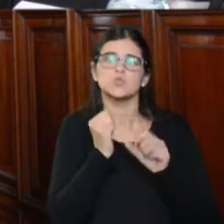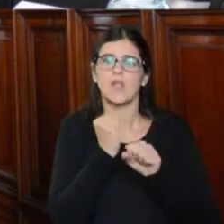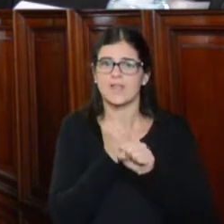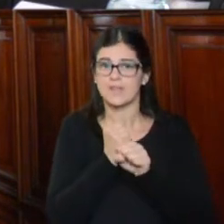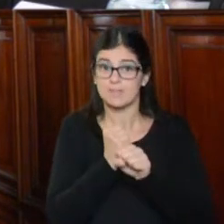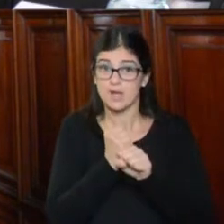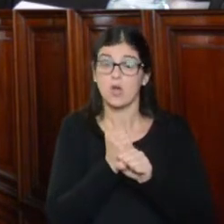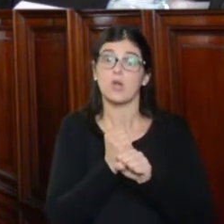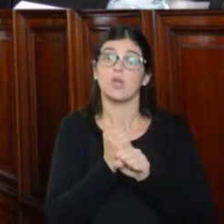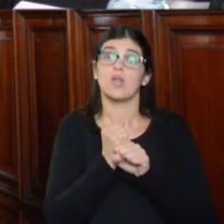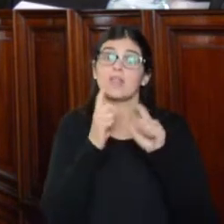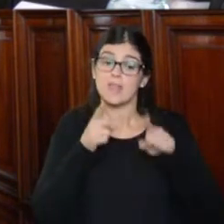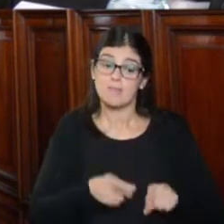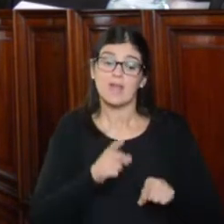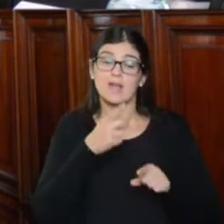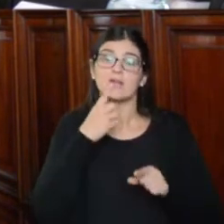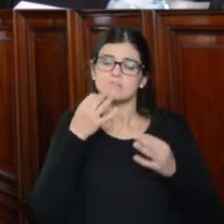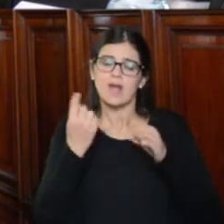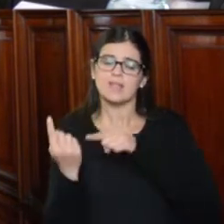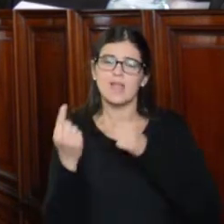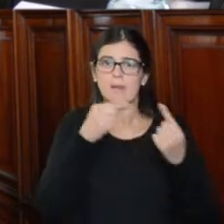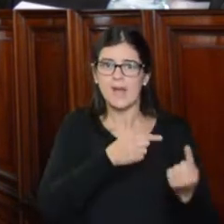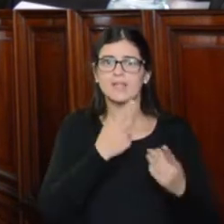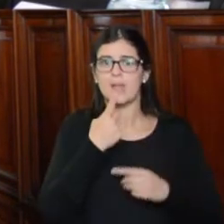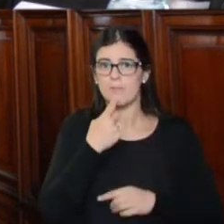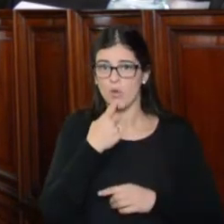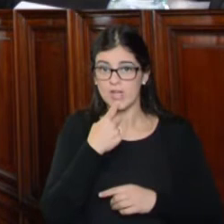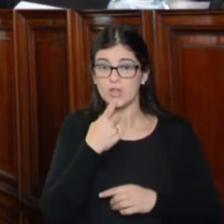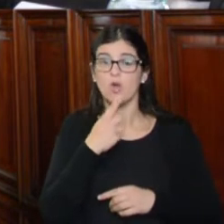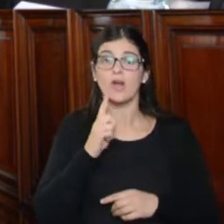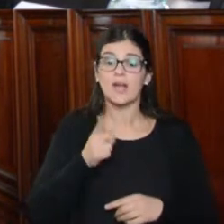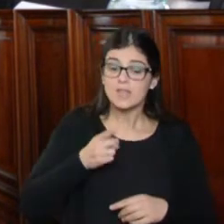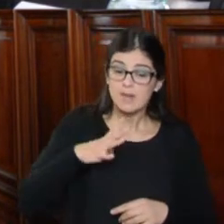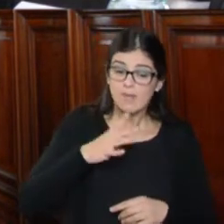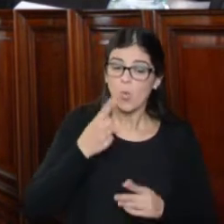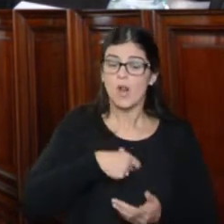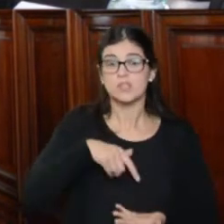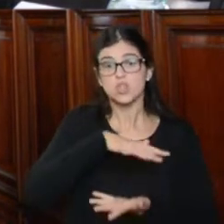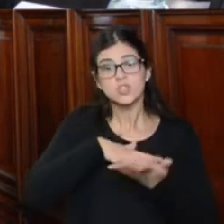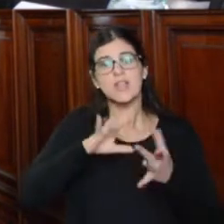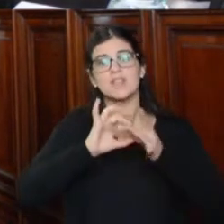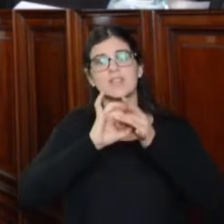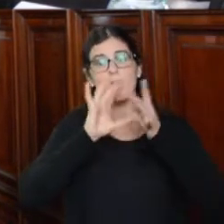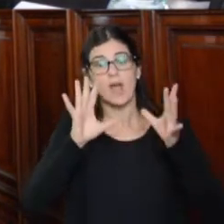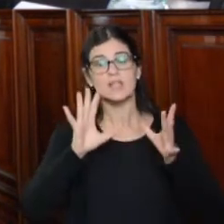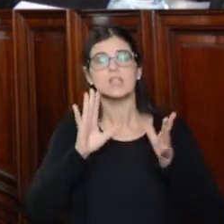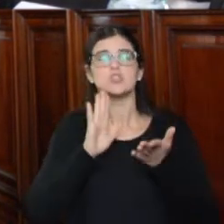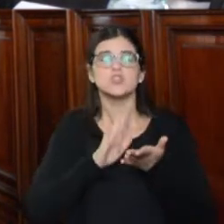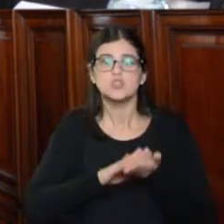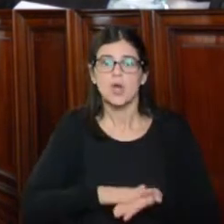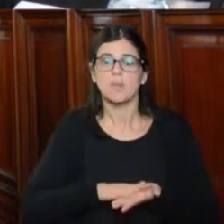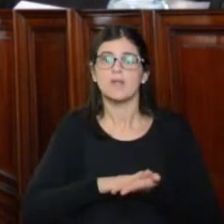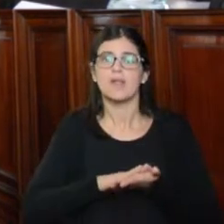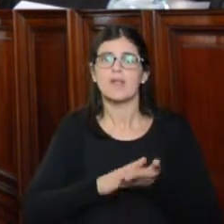y como parte del irrestricto debate político que debe existir en una sociedad democrática sobre una cuestión